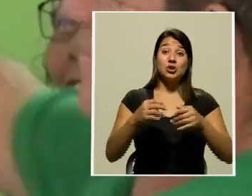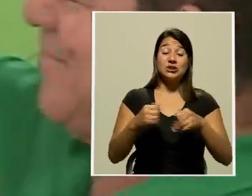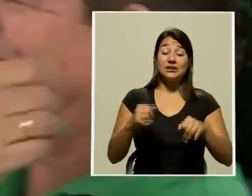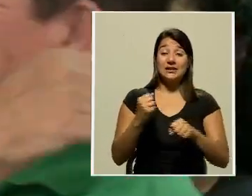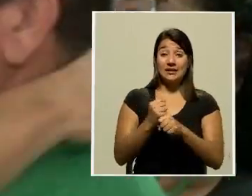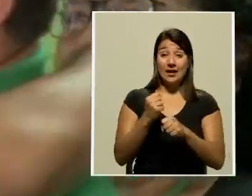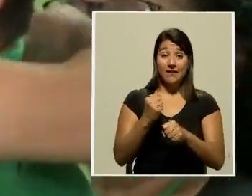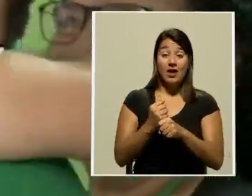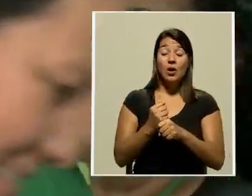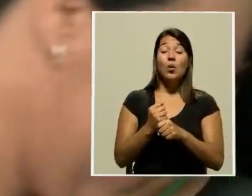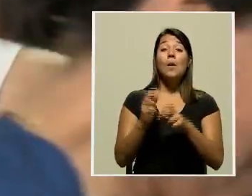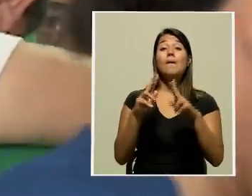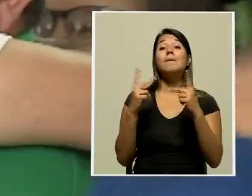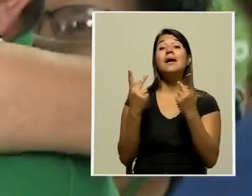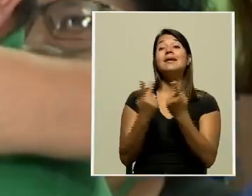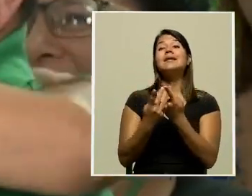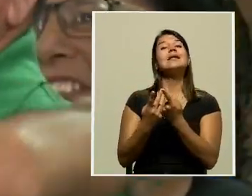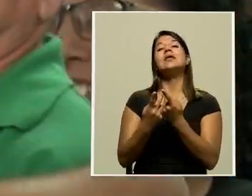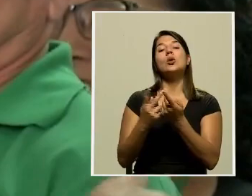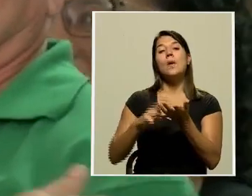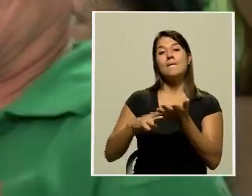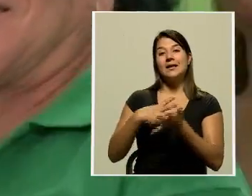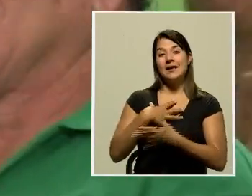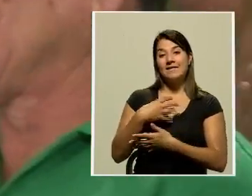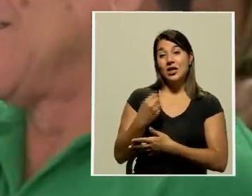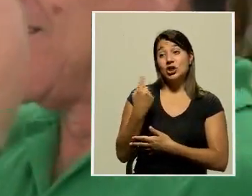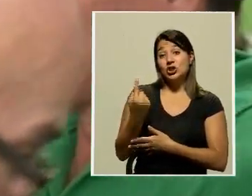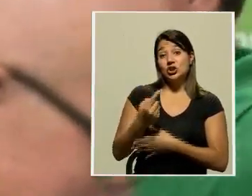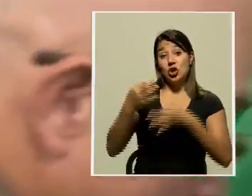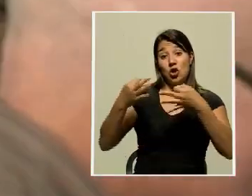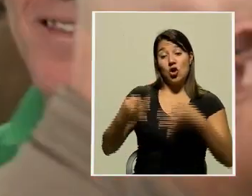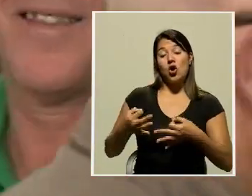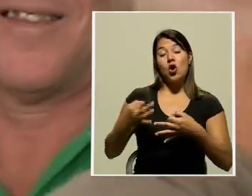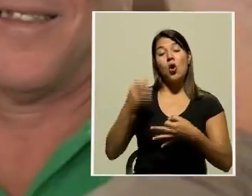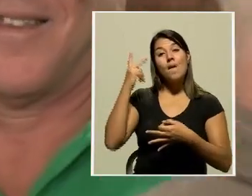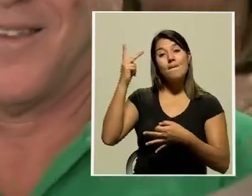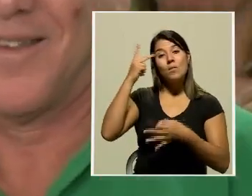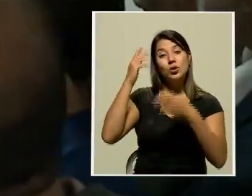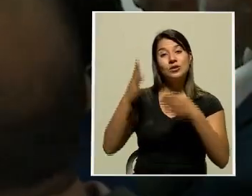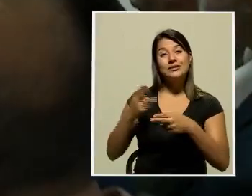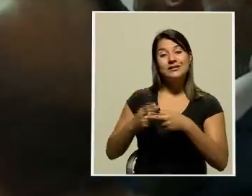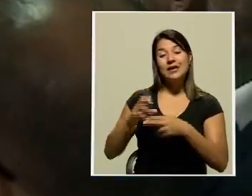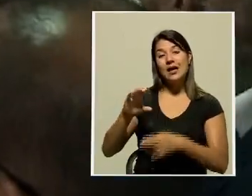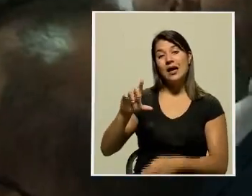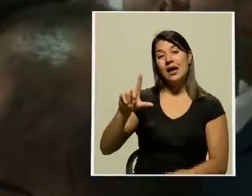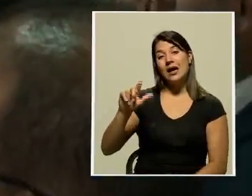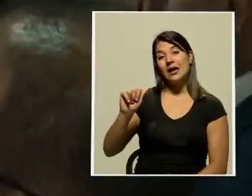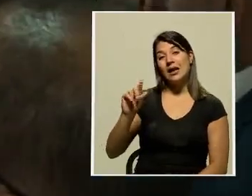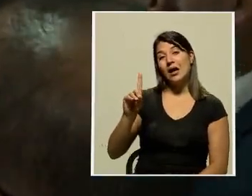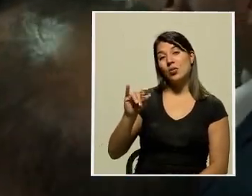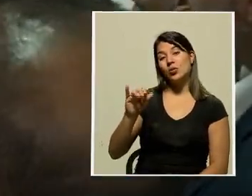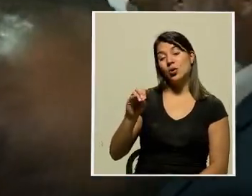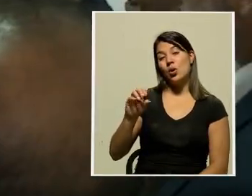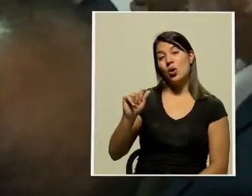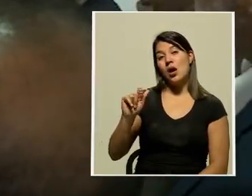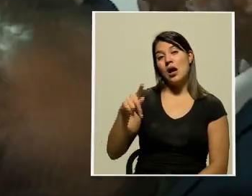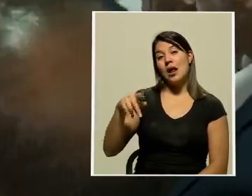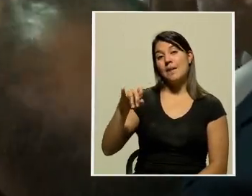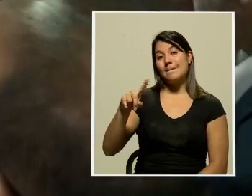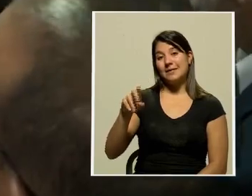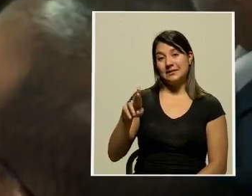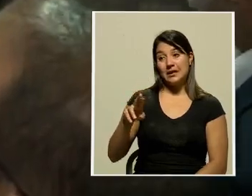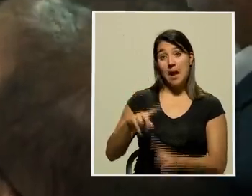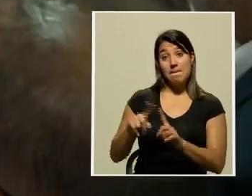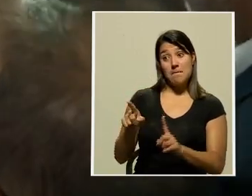Partido de Liberación Nacional solo se ha hecho formal la precandidatura del politólogo Claudio Alpizar. Sin embargo, De Santi podría presentar su